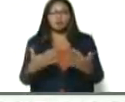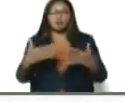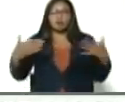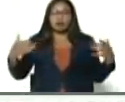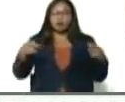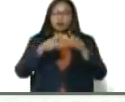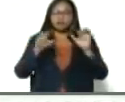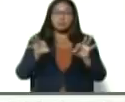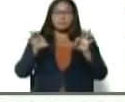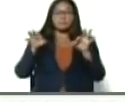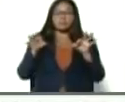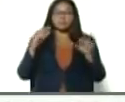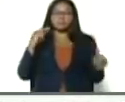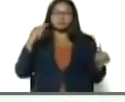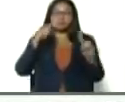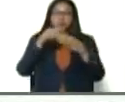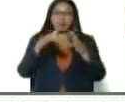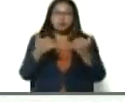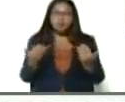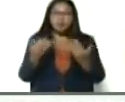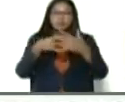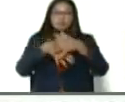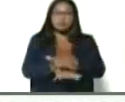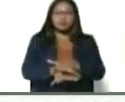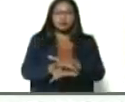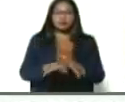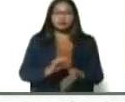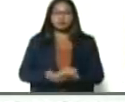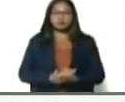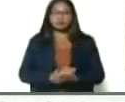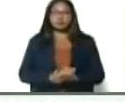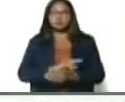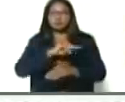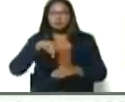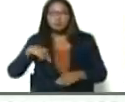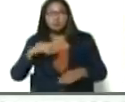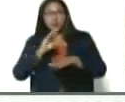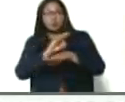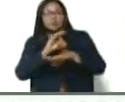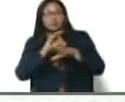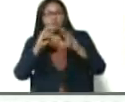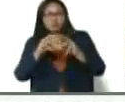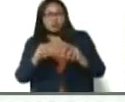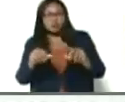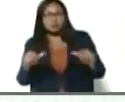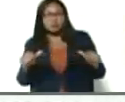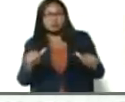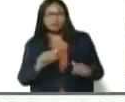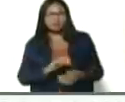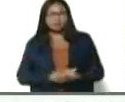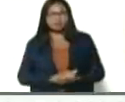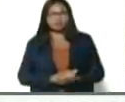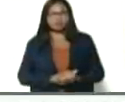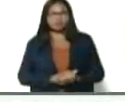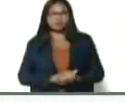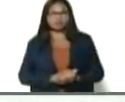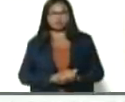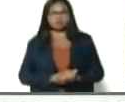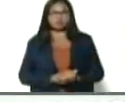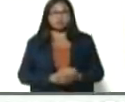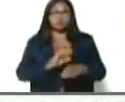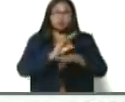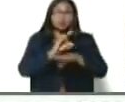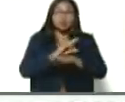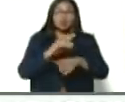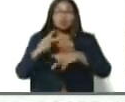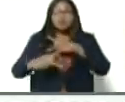el conuco como concepto integral de conservación de la tierra y de cuidado y